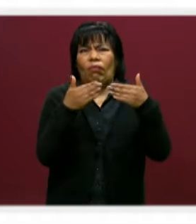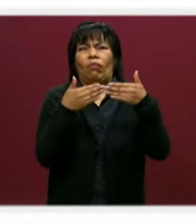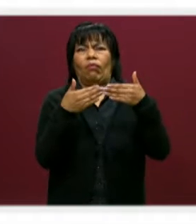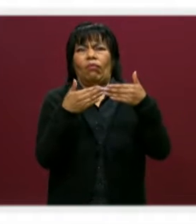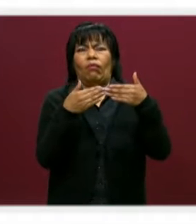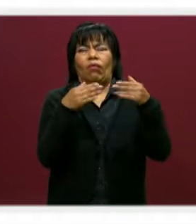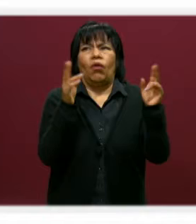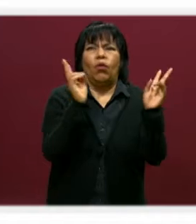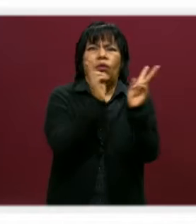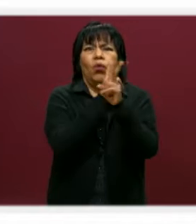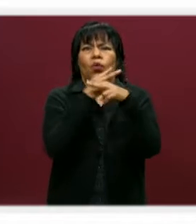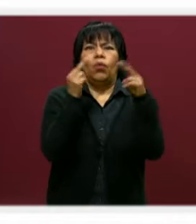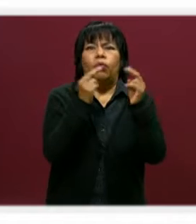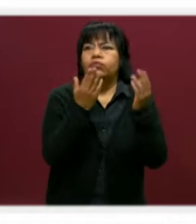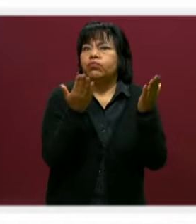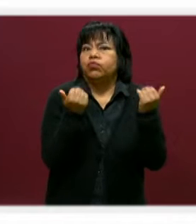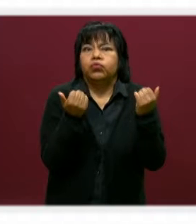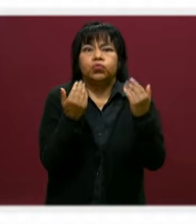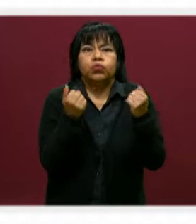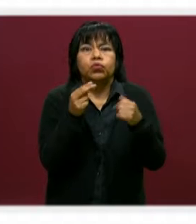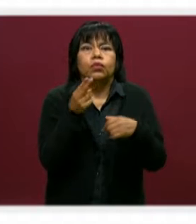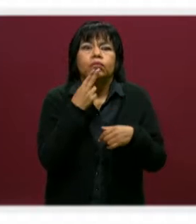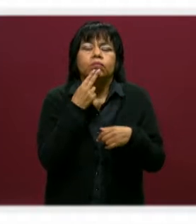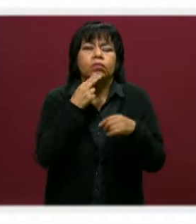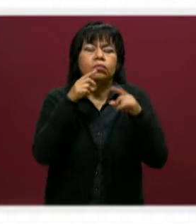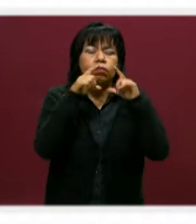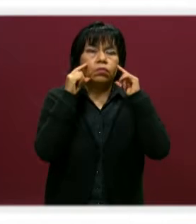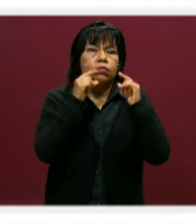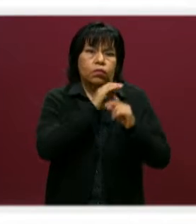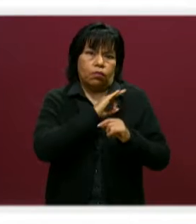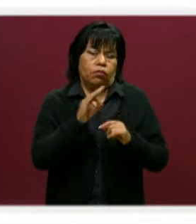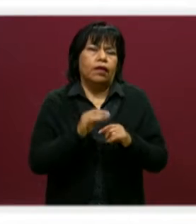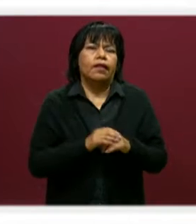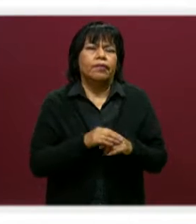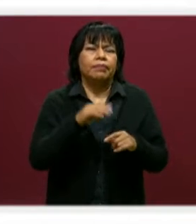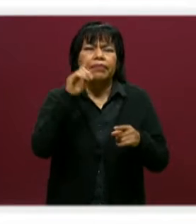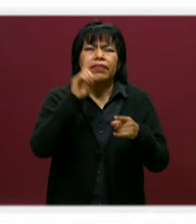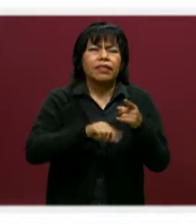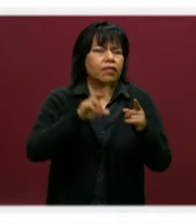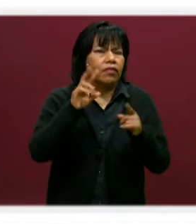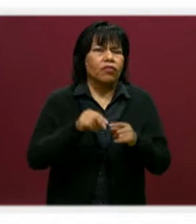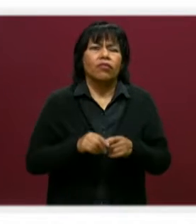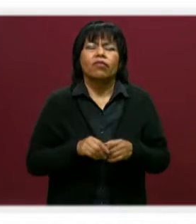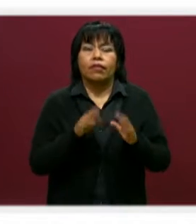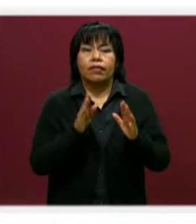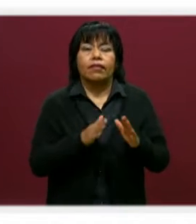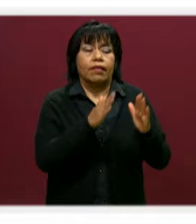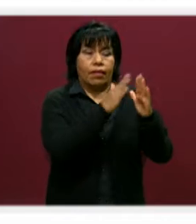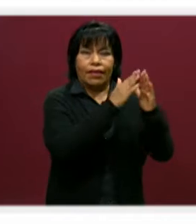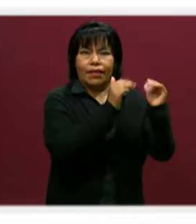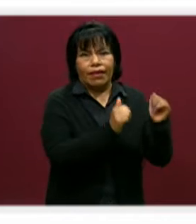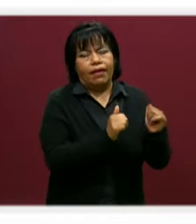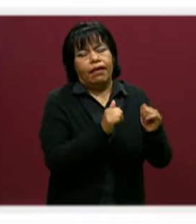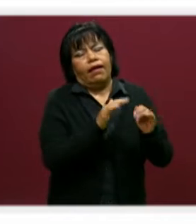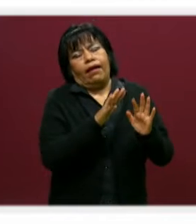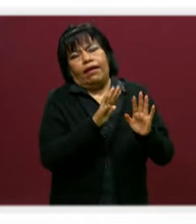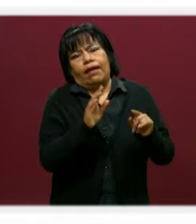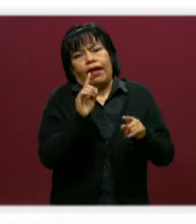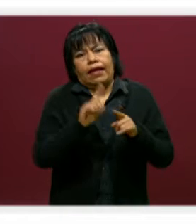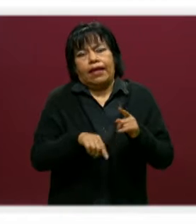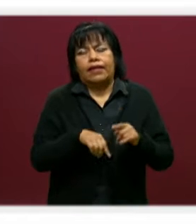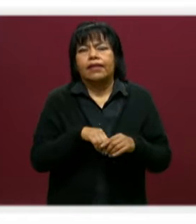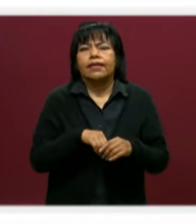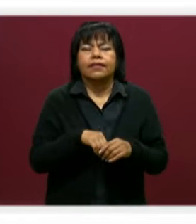por poco tiempo, pues hay que usar el cubrebocas, no hay que quitárnoslo y ya llegando a la casa ya nos lo quitamos, nos liberamos de él,